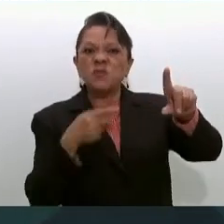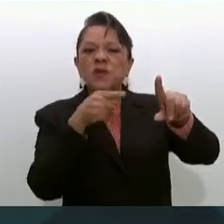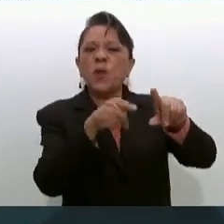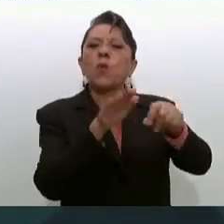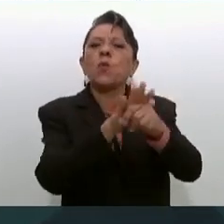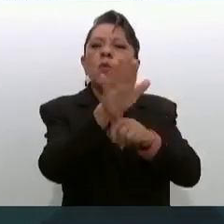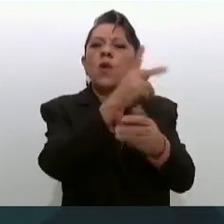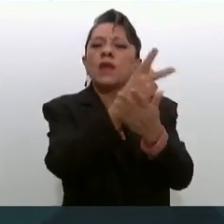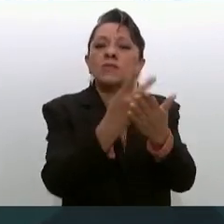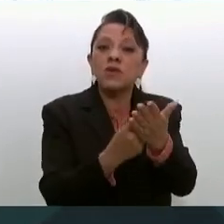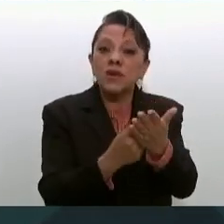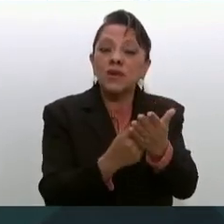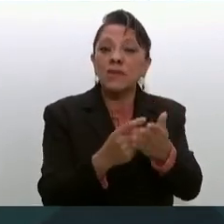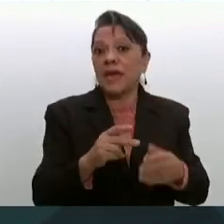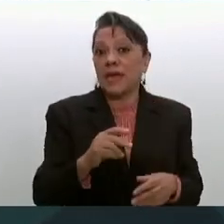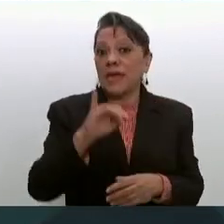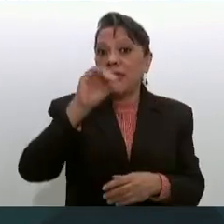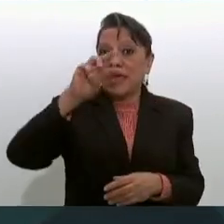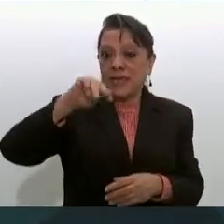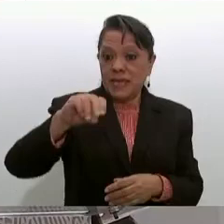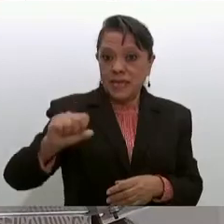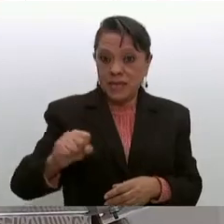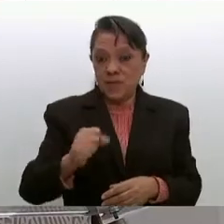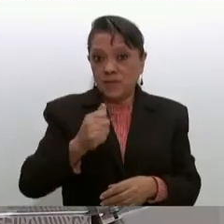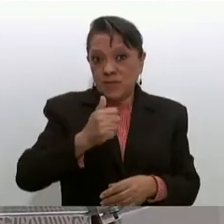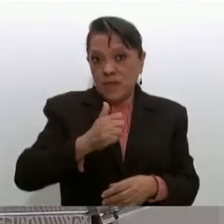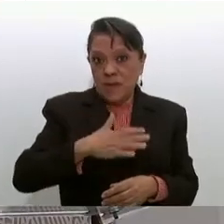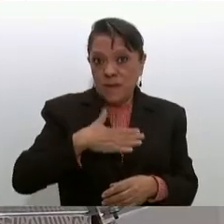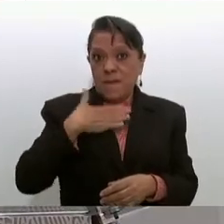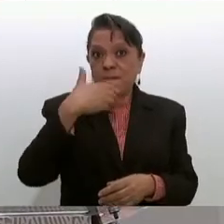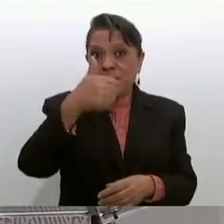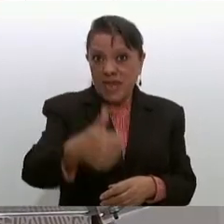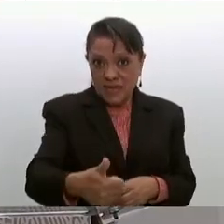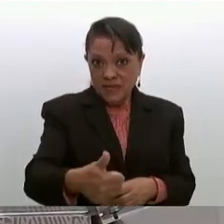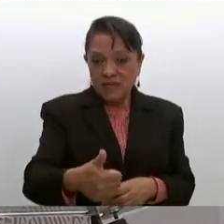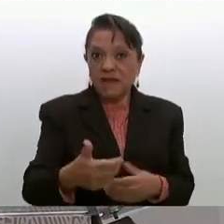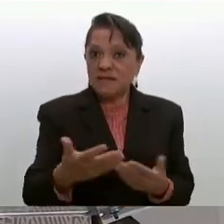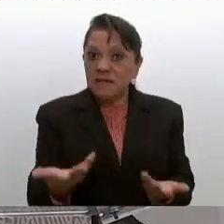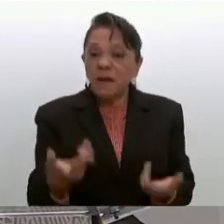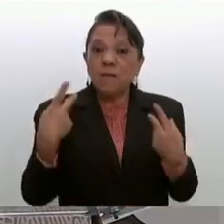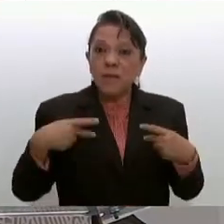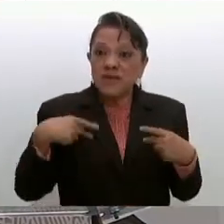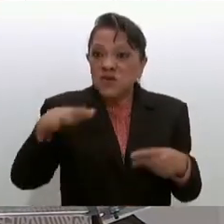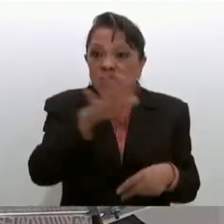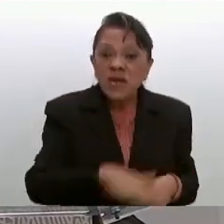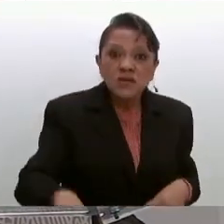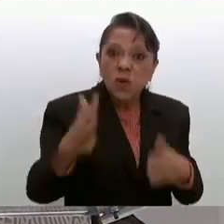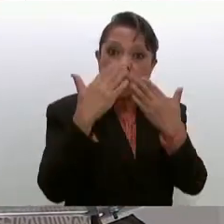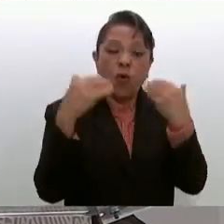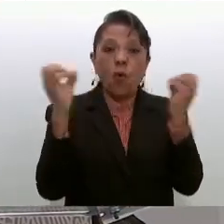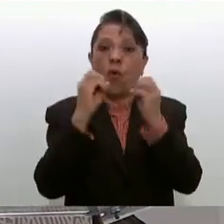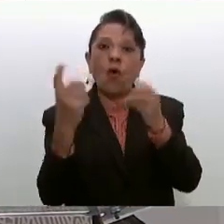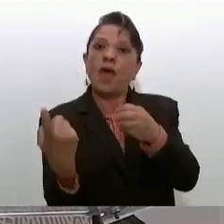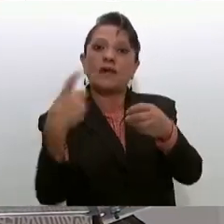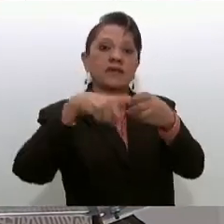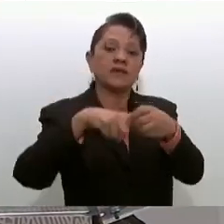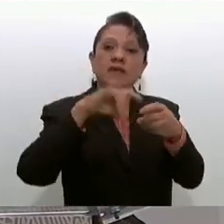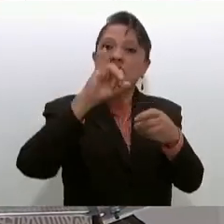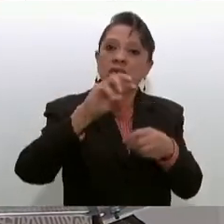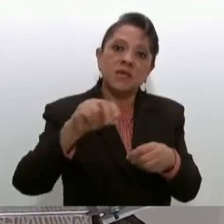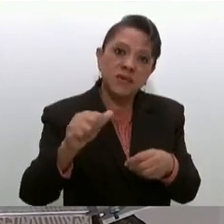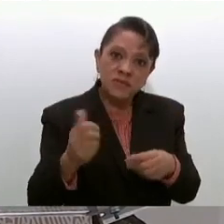población sin seguridad social. Y hoy podemos informarles que el INSS-Bienestar es el órgano